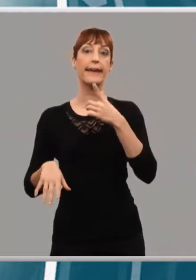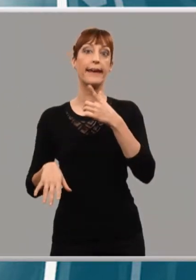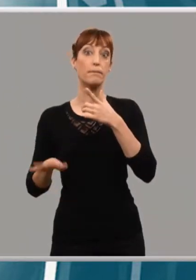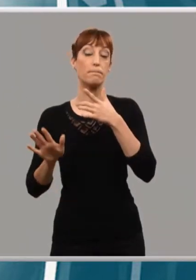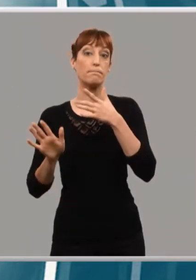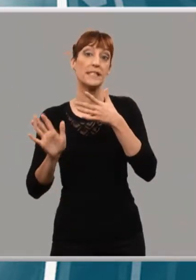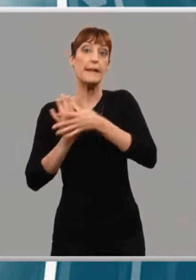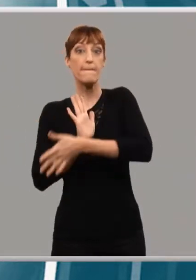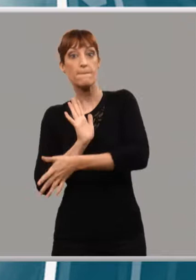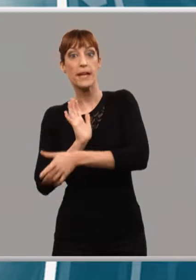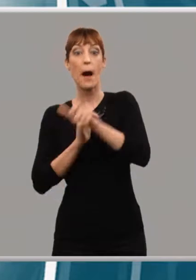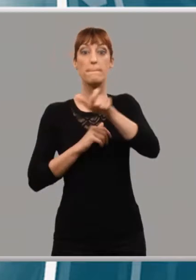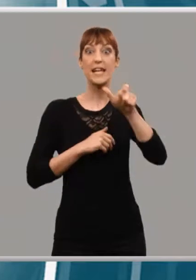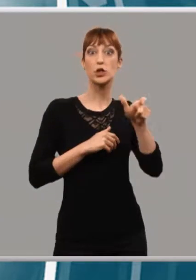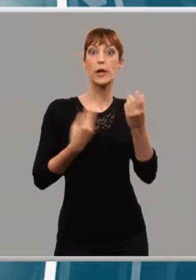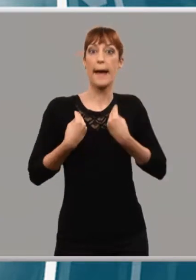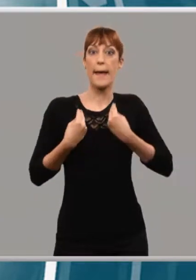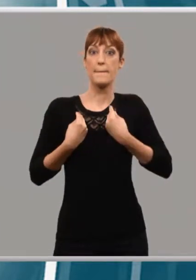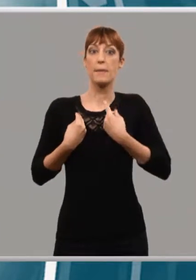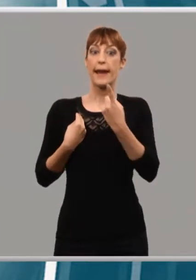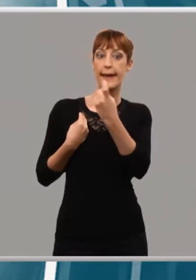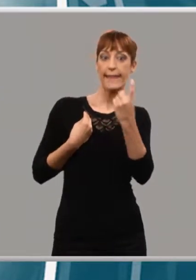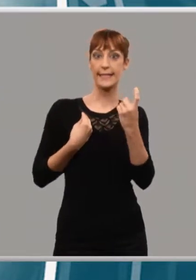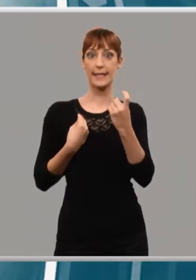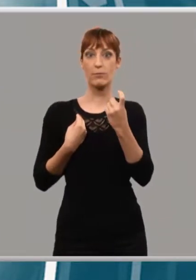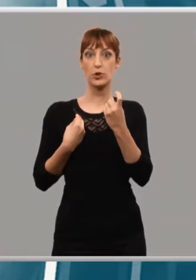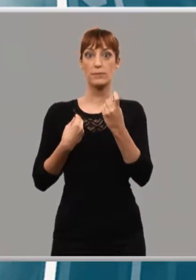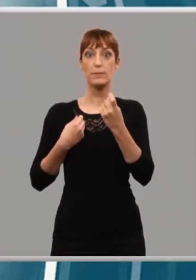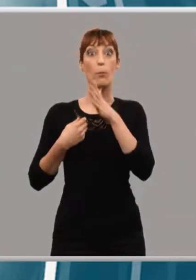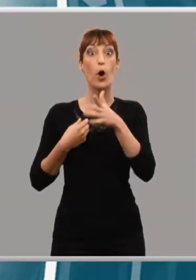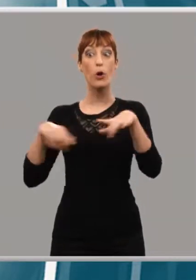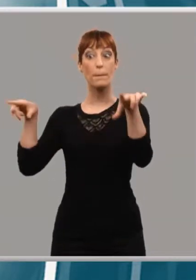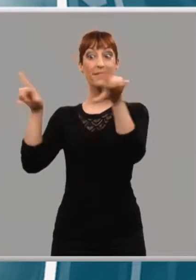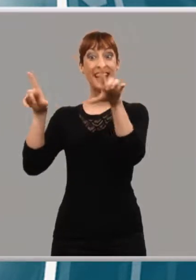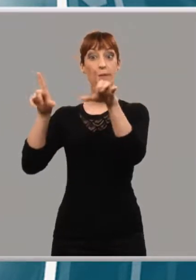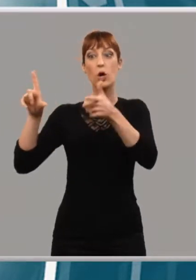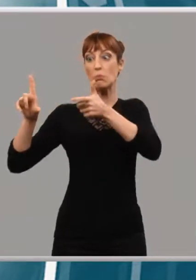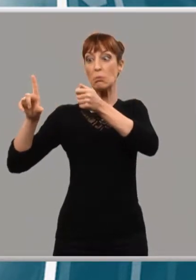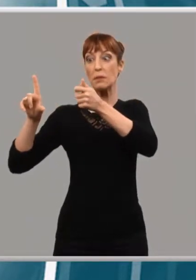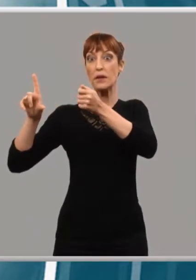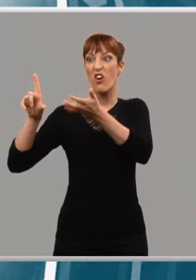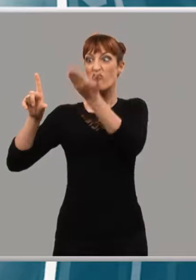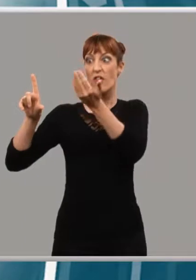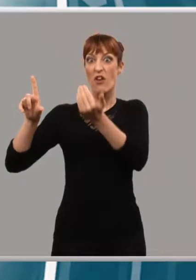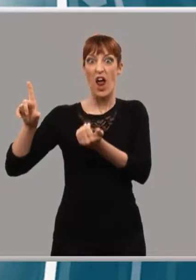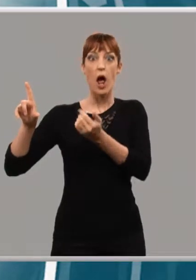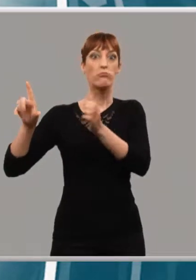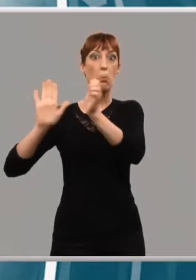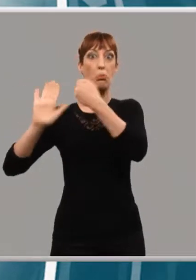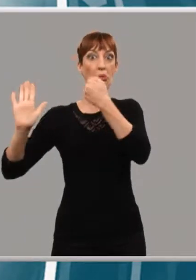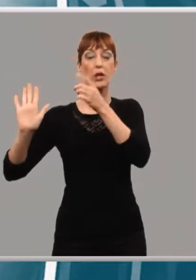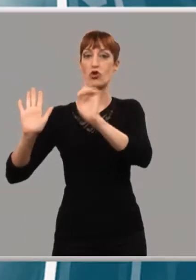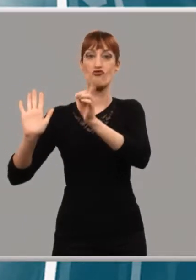algunas cuestiones. El nuevo cambio de frecuencias no implicará la aparición y desaparición de canales de televisión, simplemente